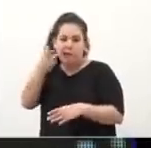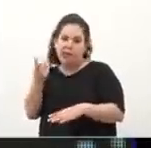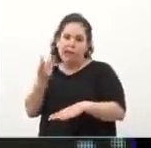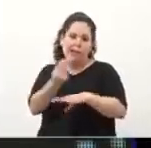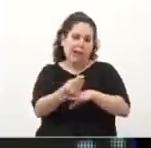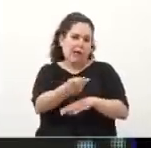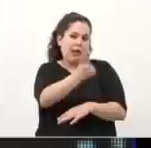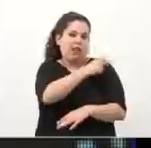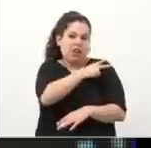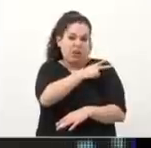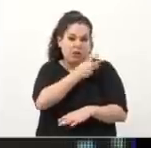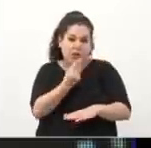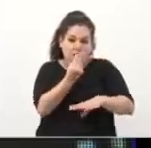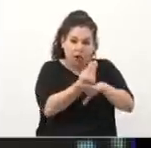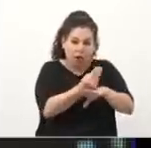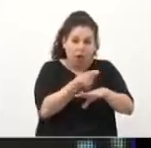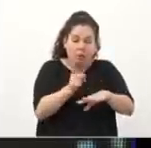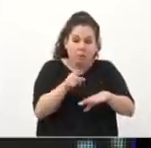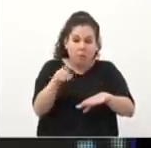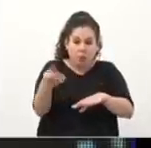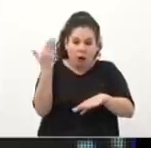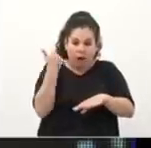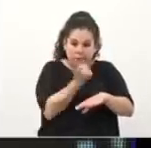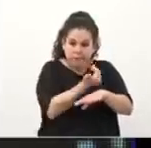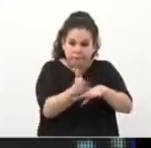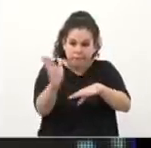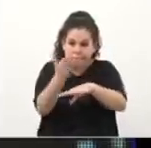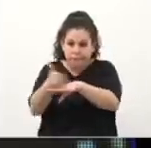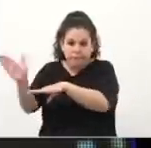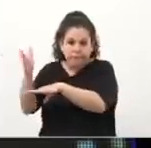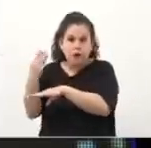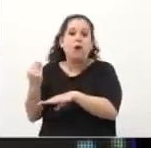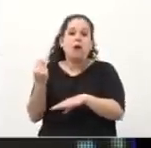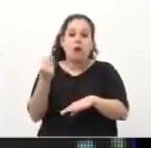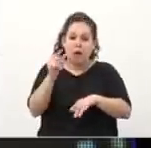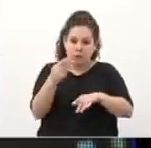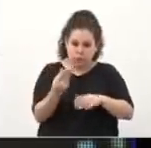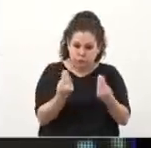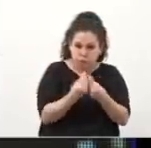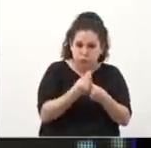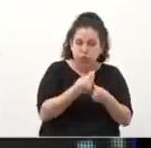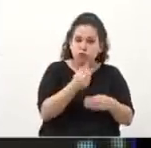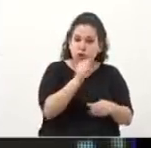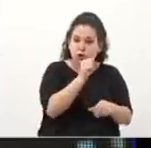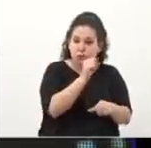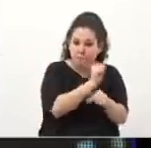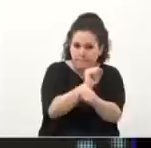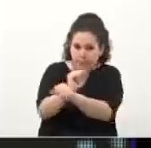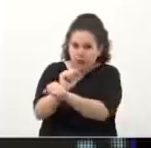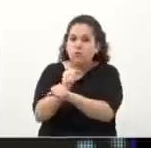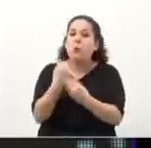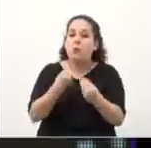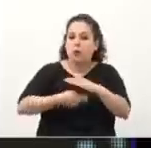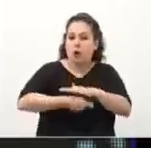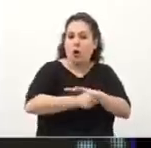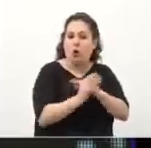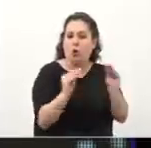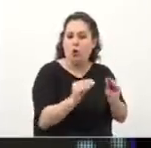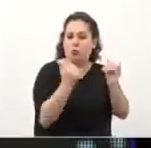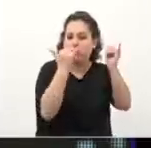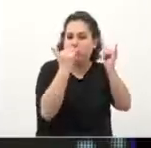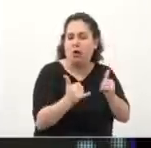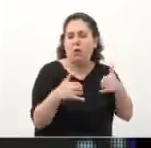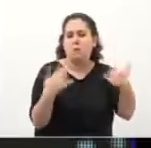policía de la ciudad tuvieron que ser apartados y varios fueron encarcelados por los delitos de corrupción. Entonces tenemos una política